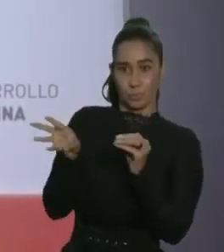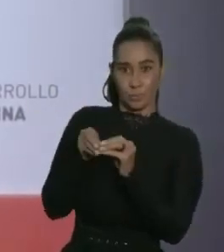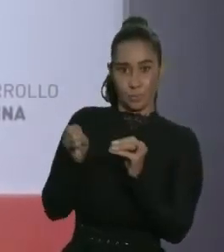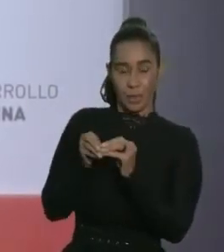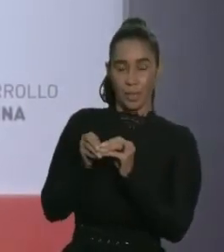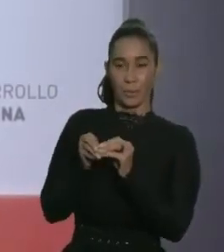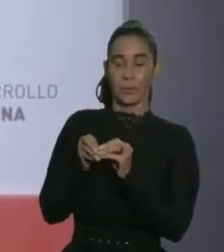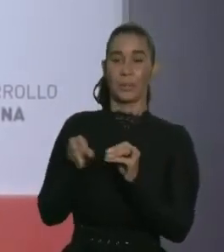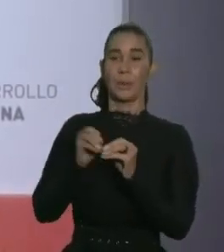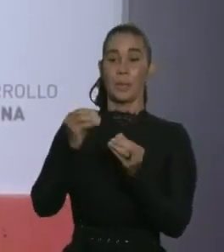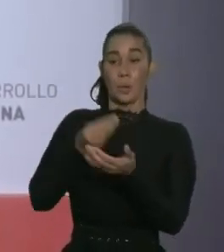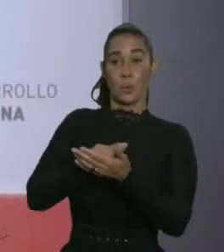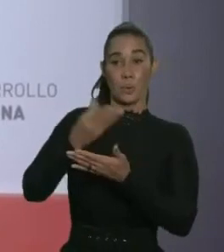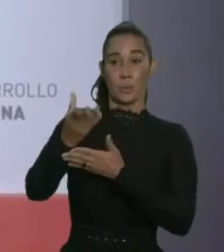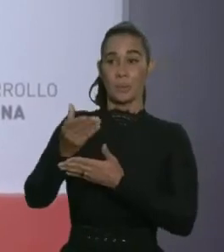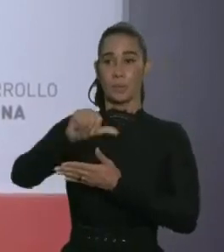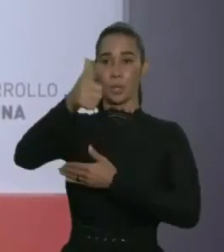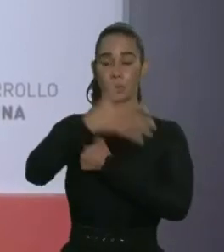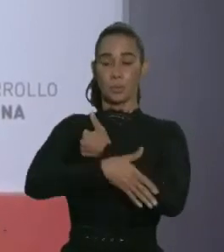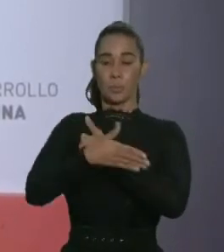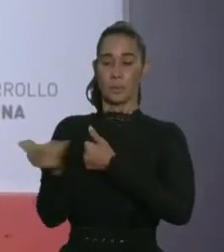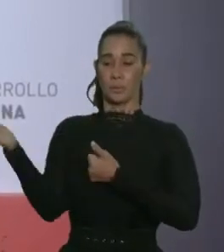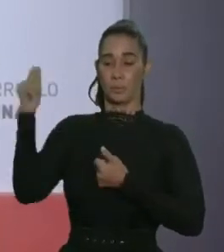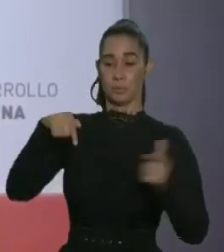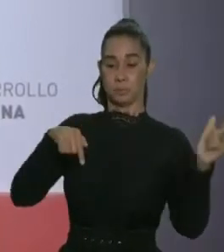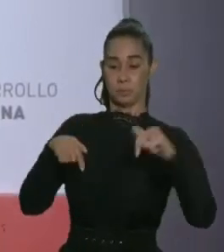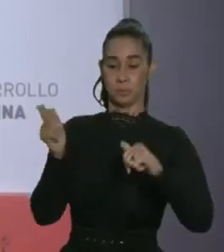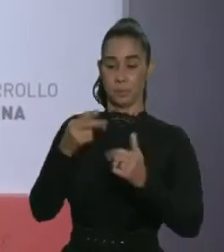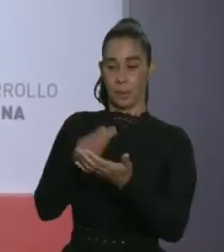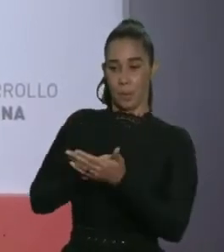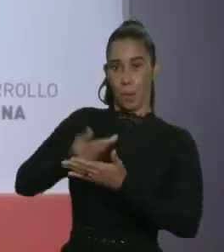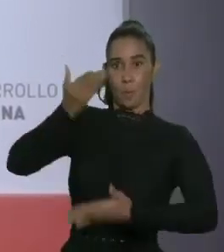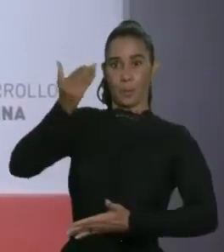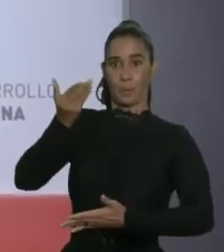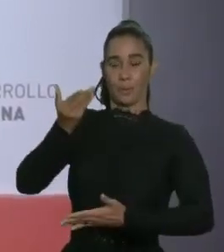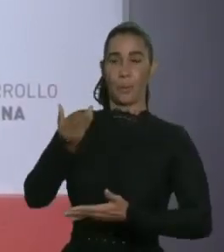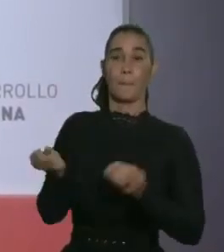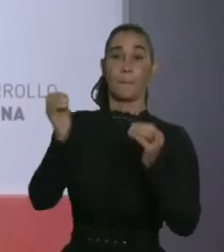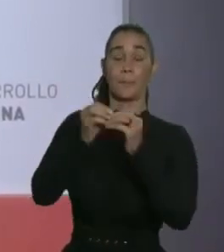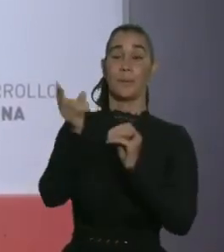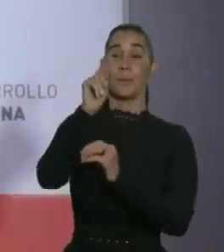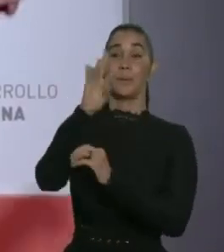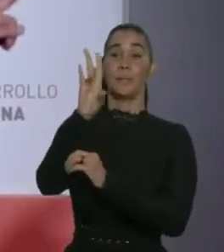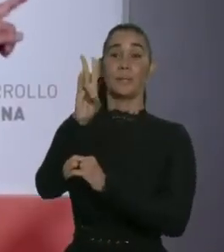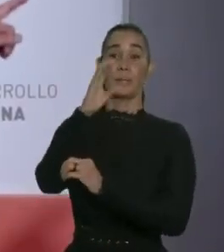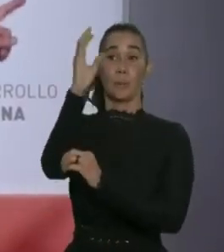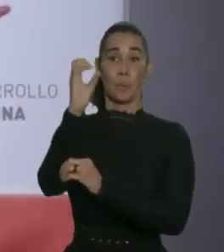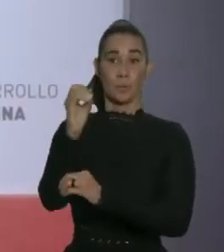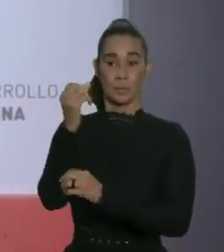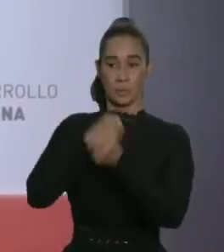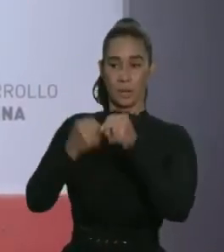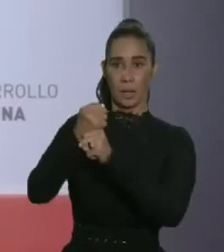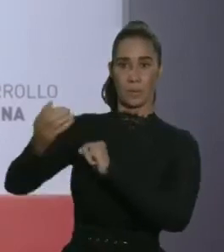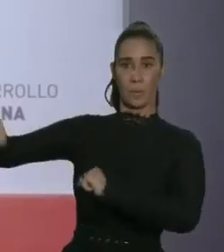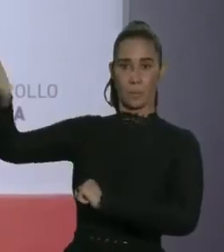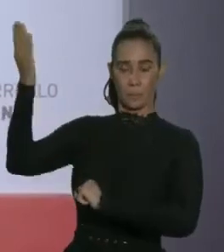Banco Central, una inversión extranjera directa que aumentó más de un 27% respecto al año anterior,